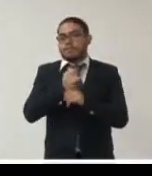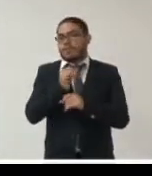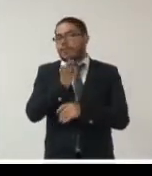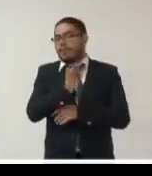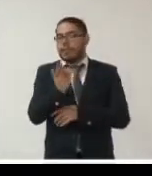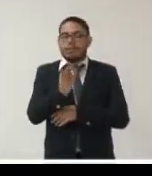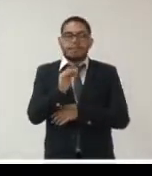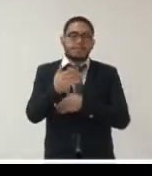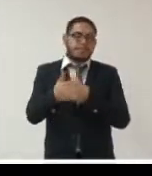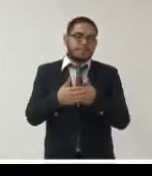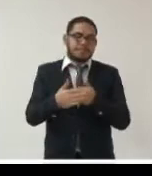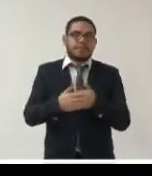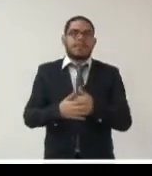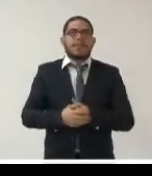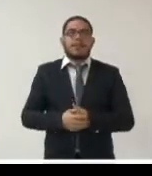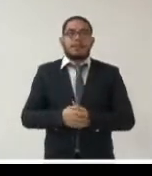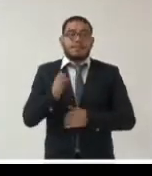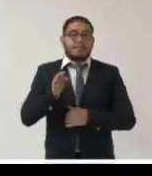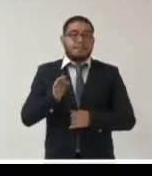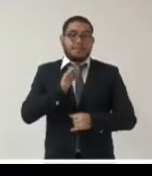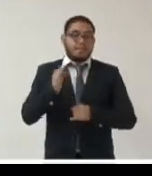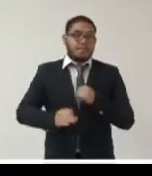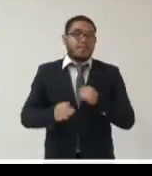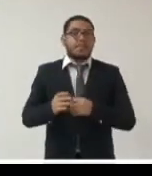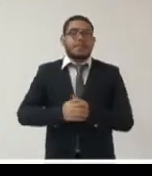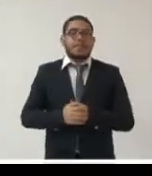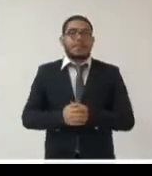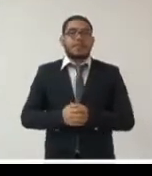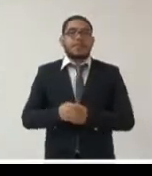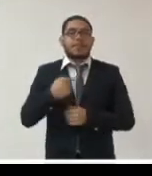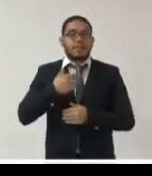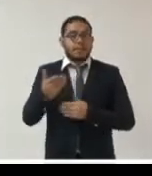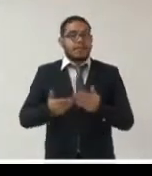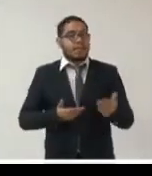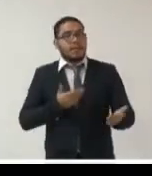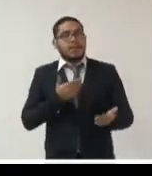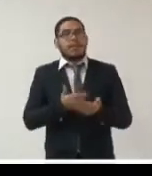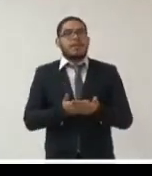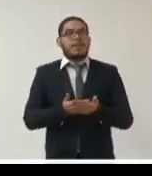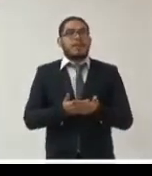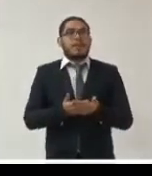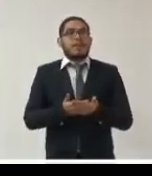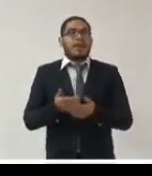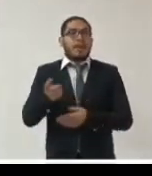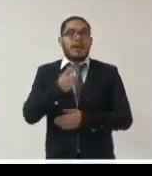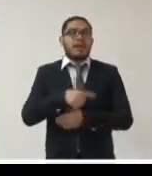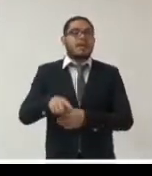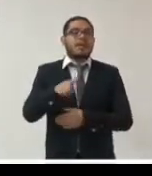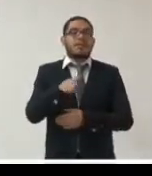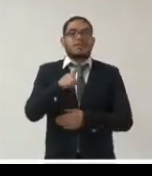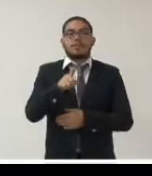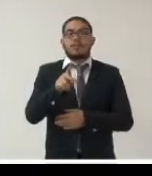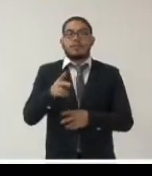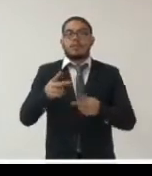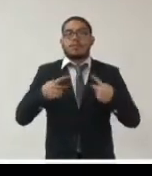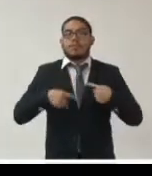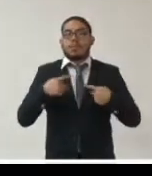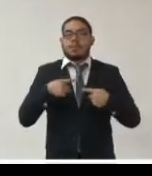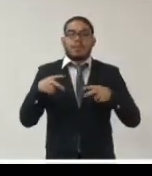fechas por último le solicito gracias a los a los miembros del panel